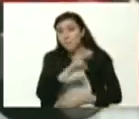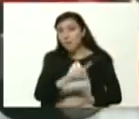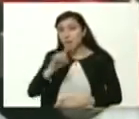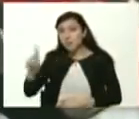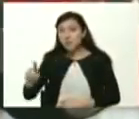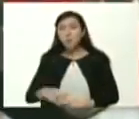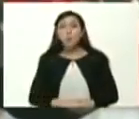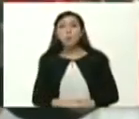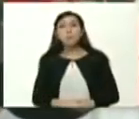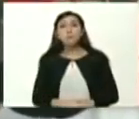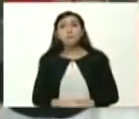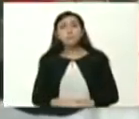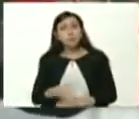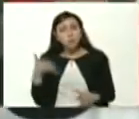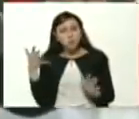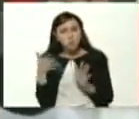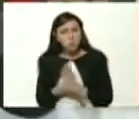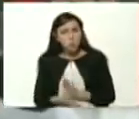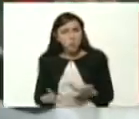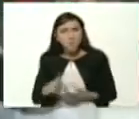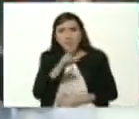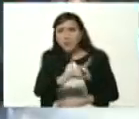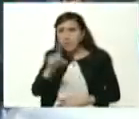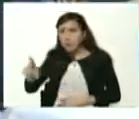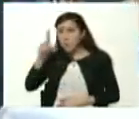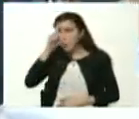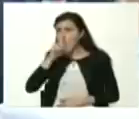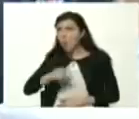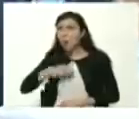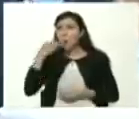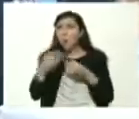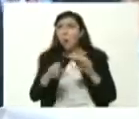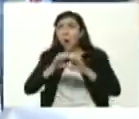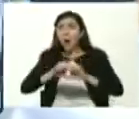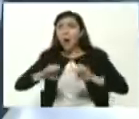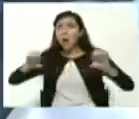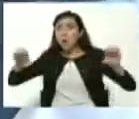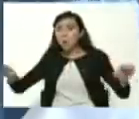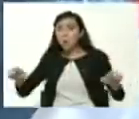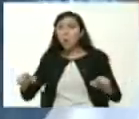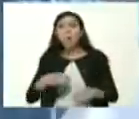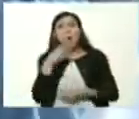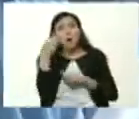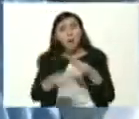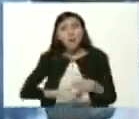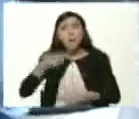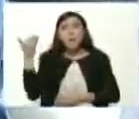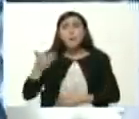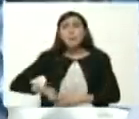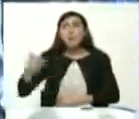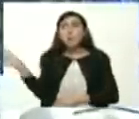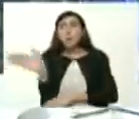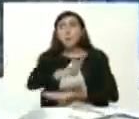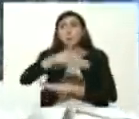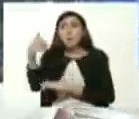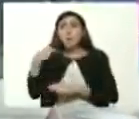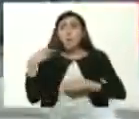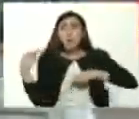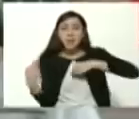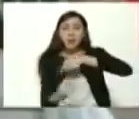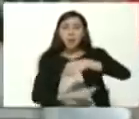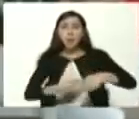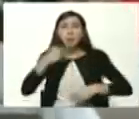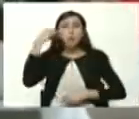A lo largo de estos 21 años, el acceso a la educación ha sido una de las principales banderas de la revolución